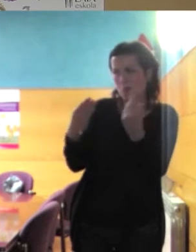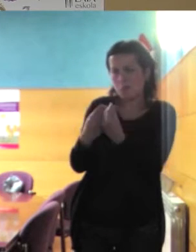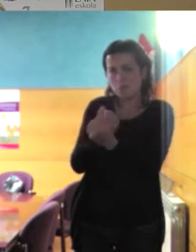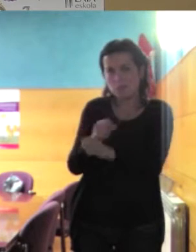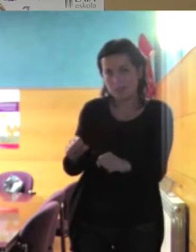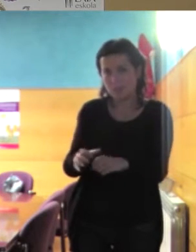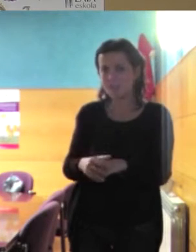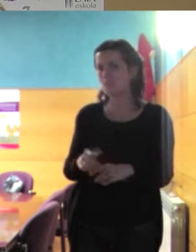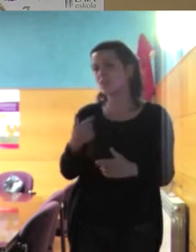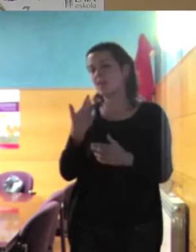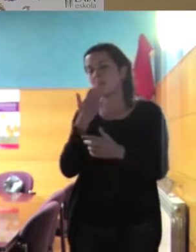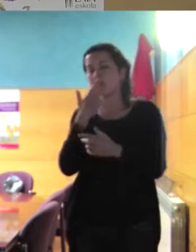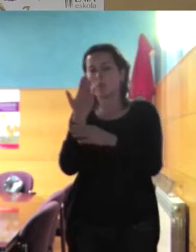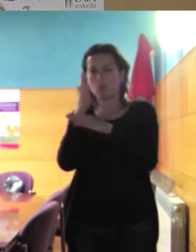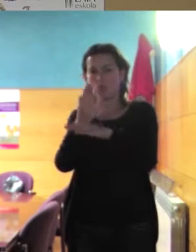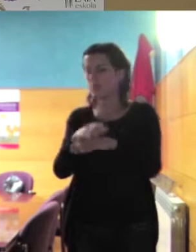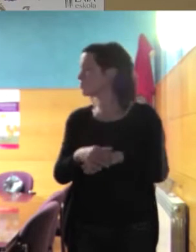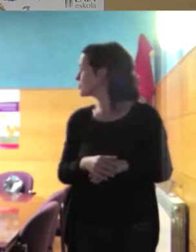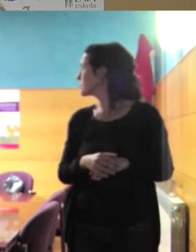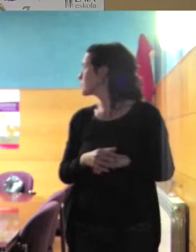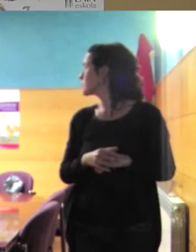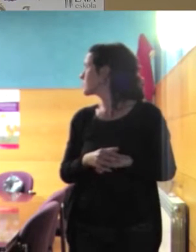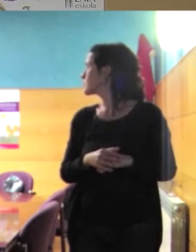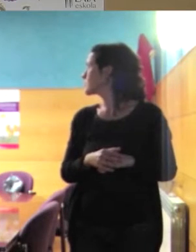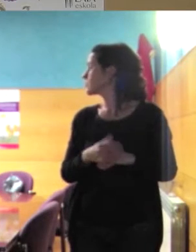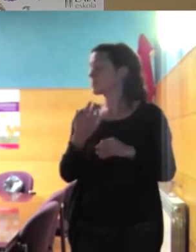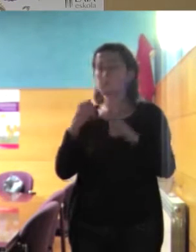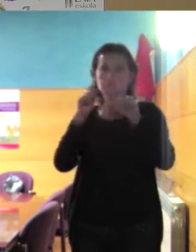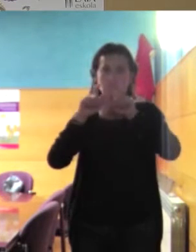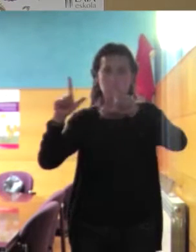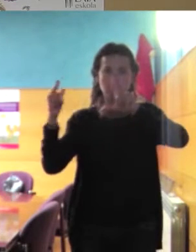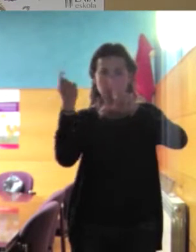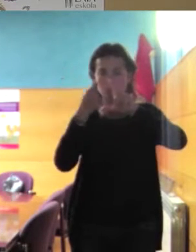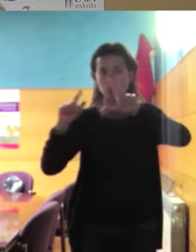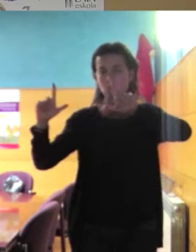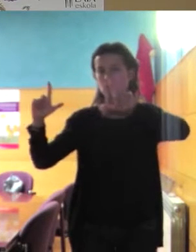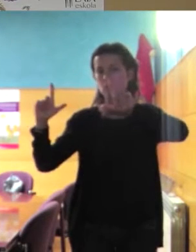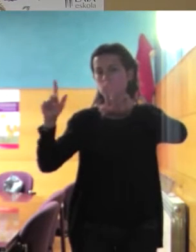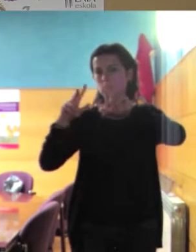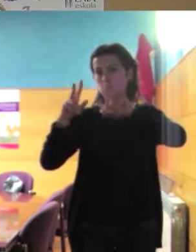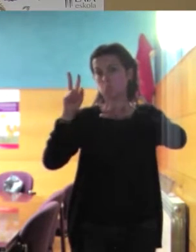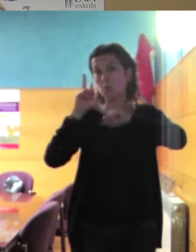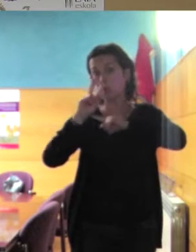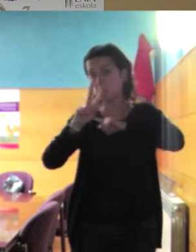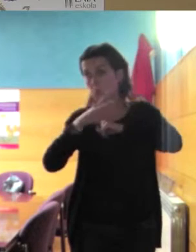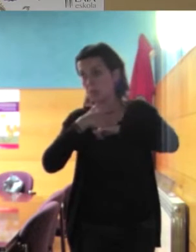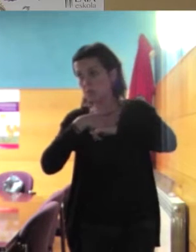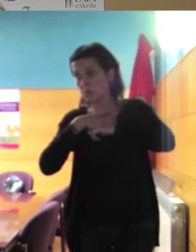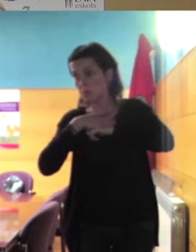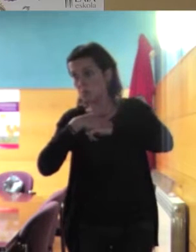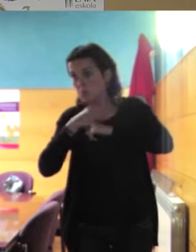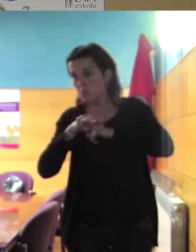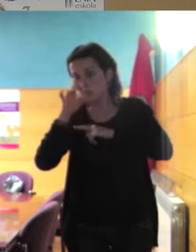de pues por ejemplo este esta es un una imagen que yo creo que la habréis visto en muchos